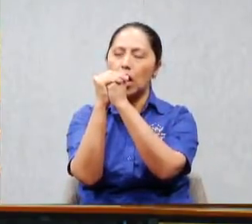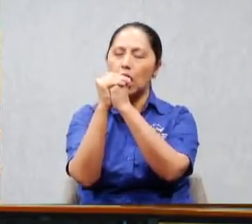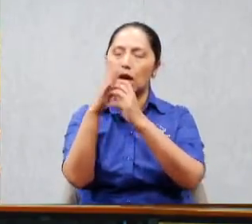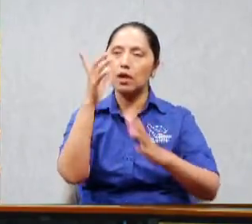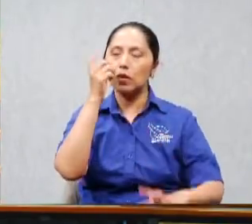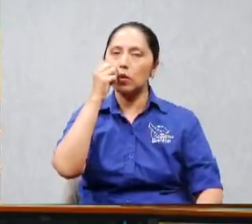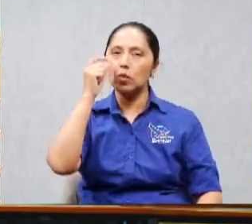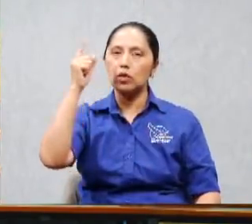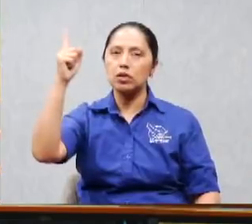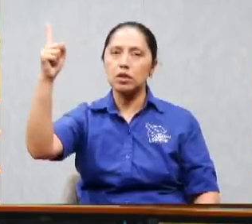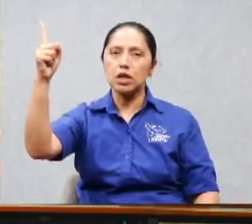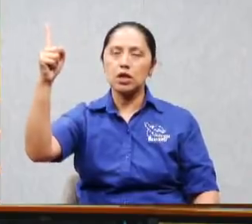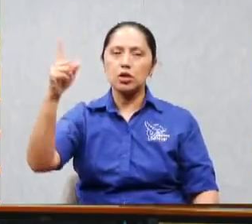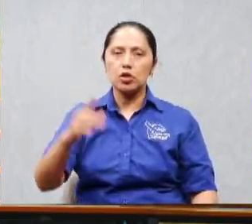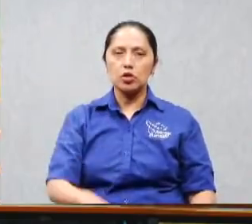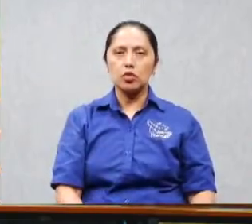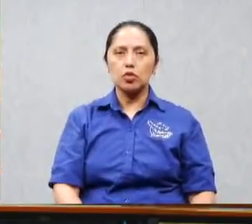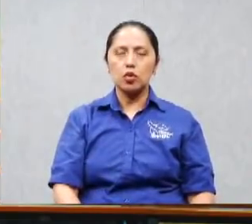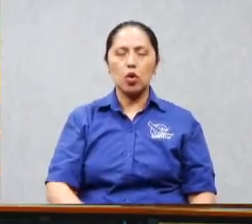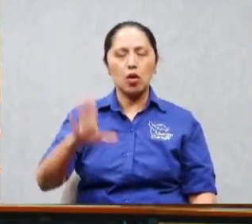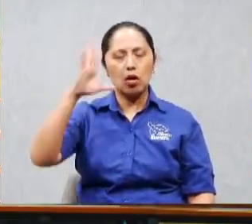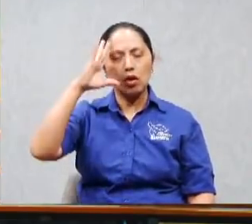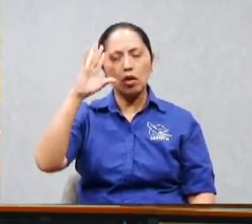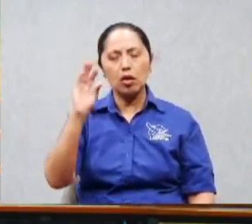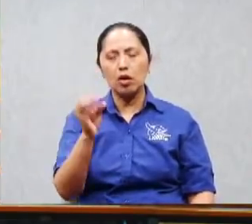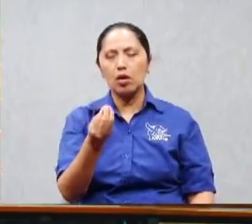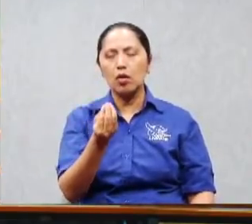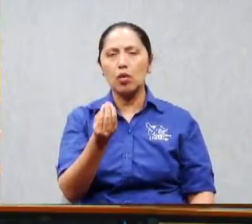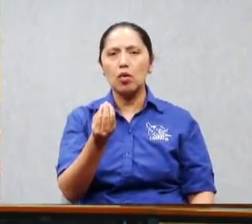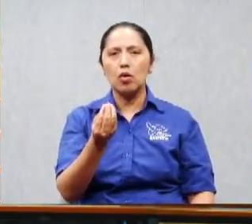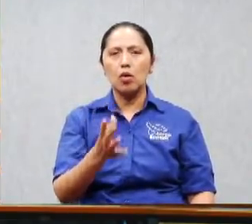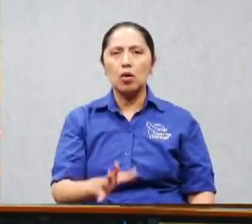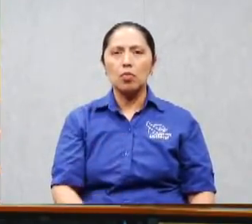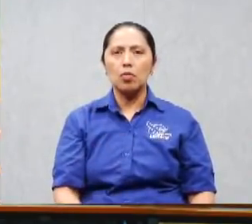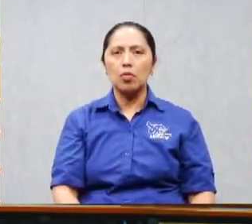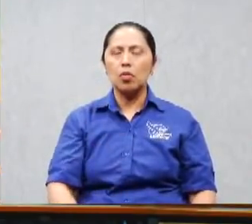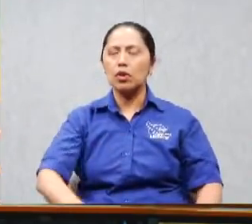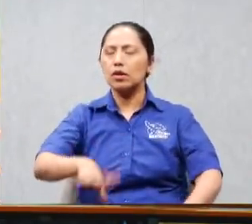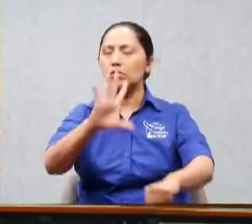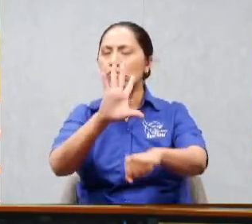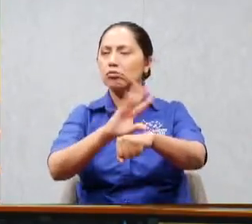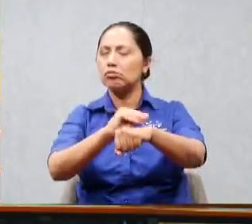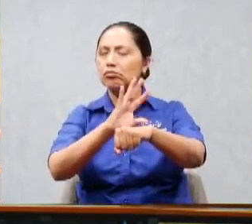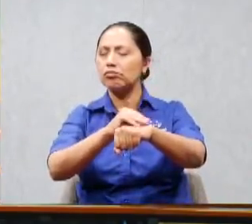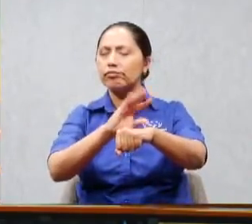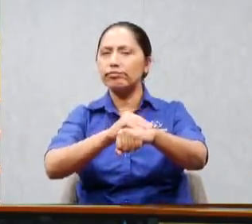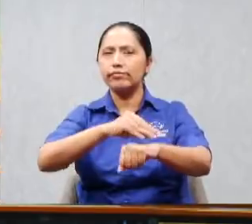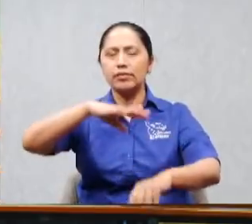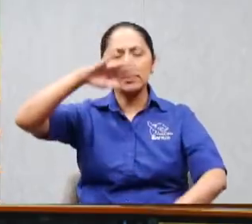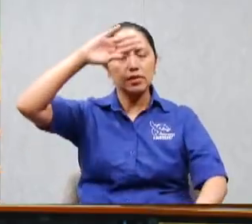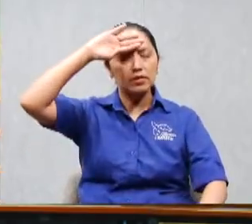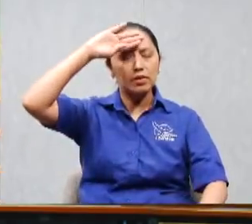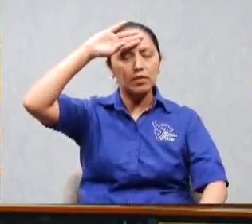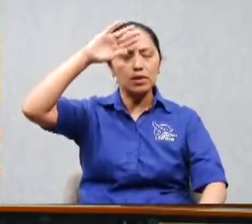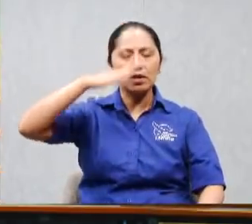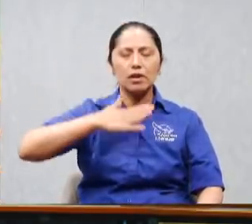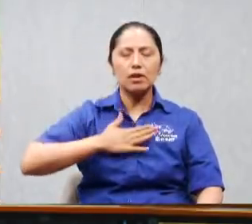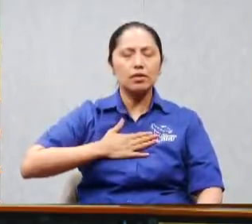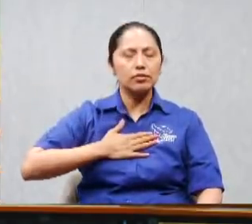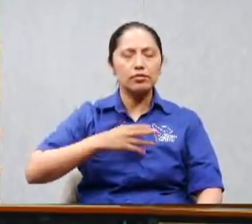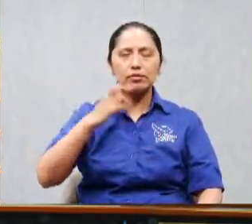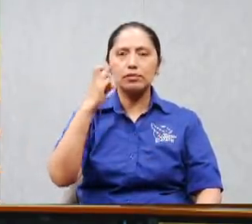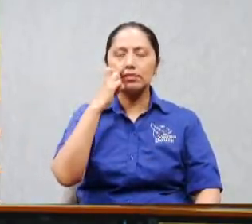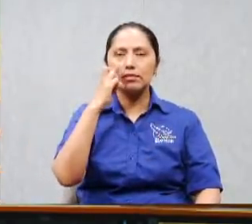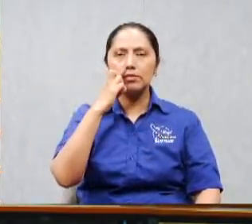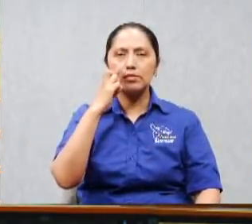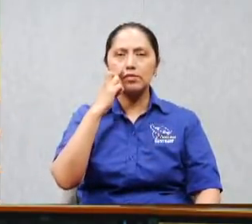por favor por qué permitiste eso para mi papá no sé si a usted le ha pasado que se pone a orar por una persona muy amada y